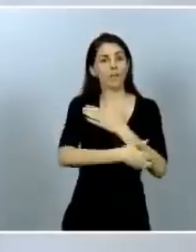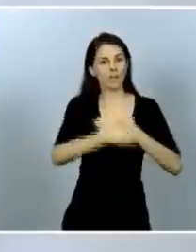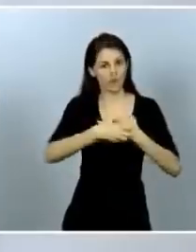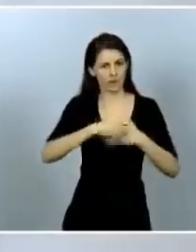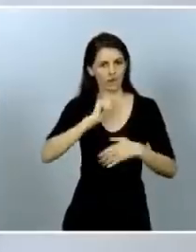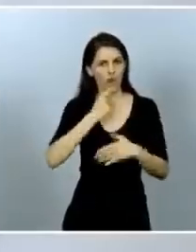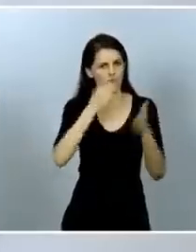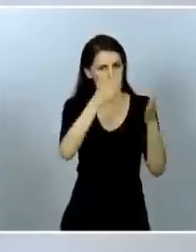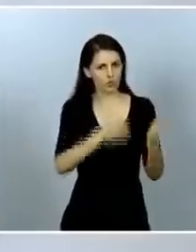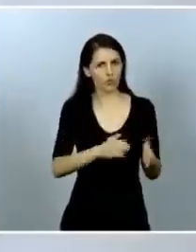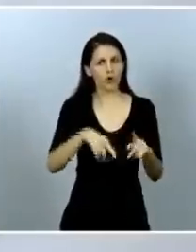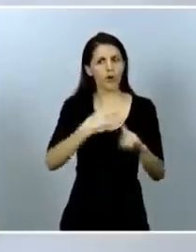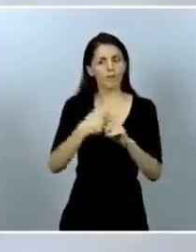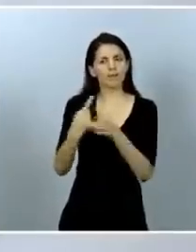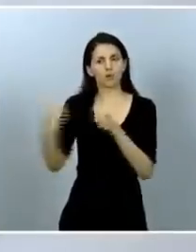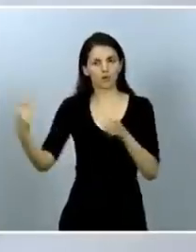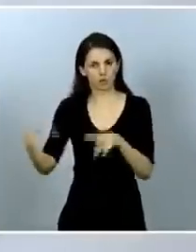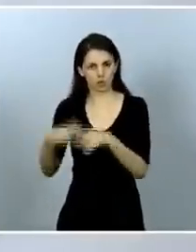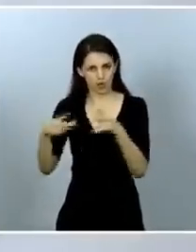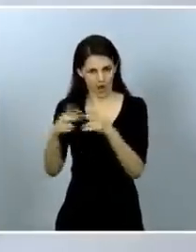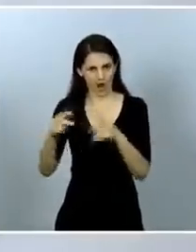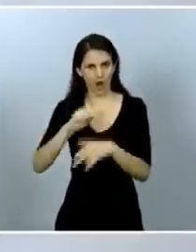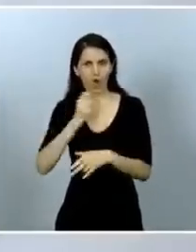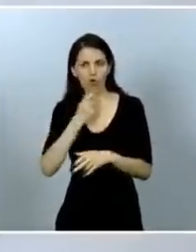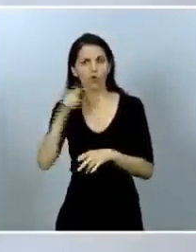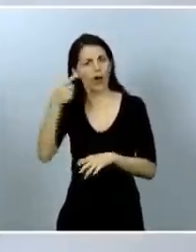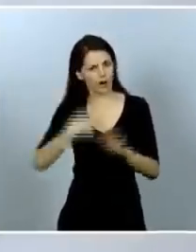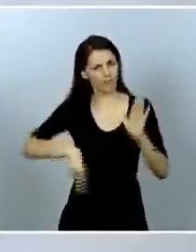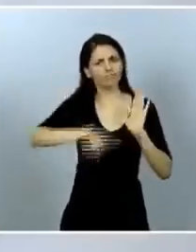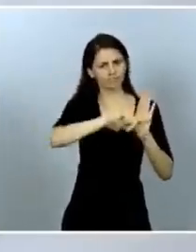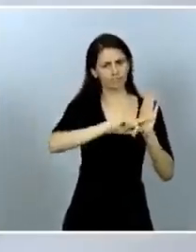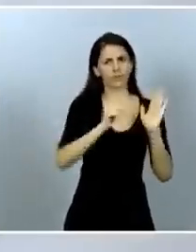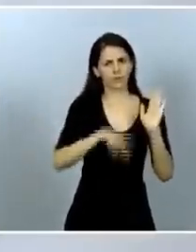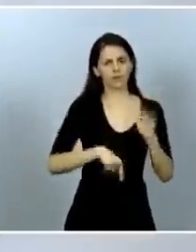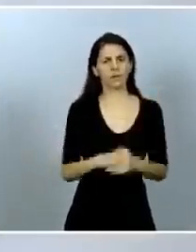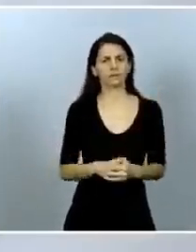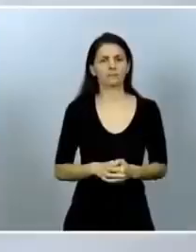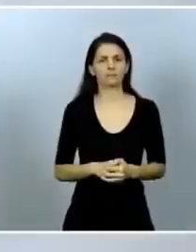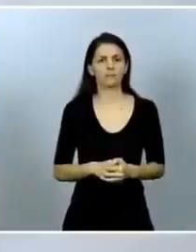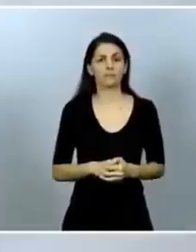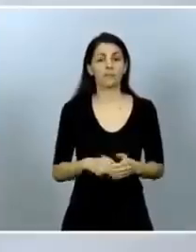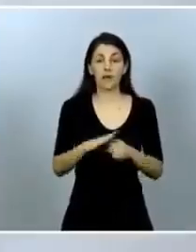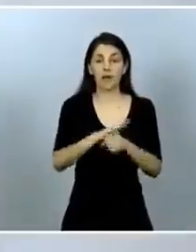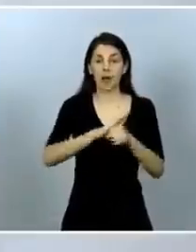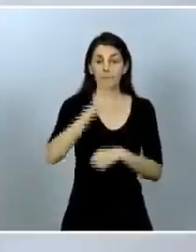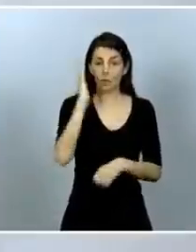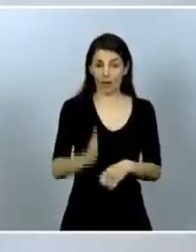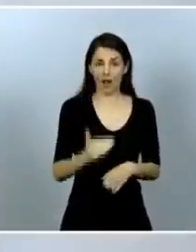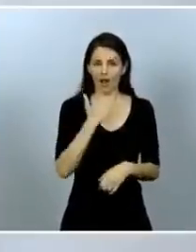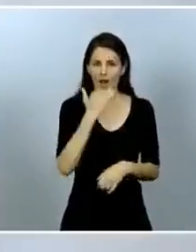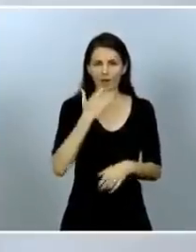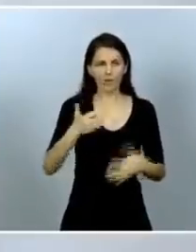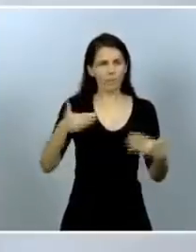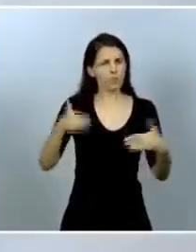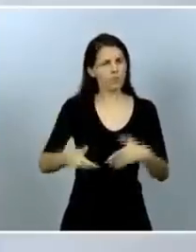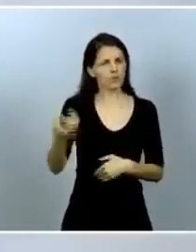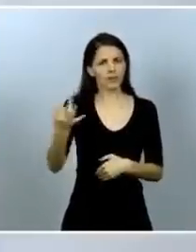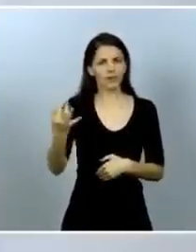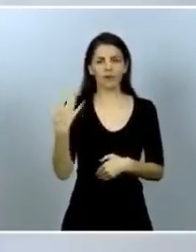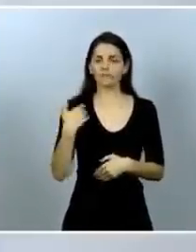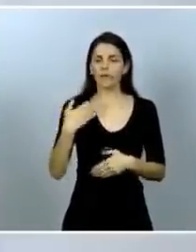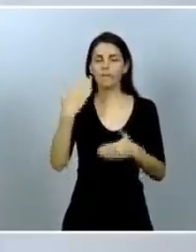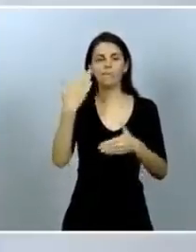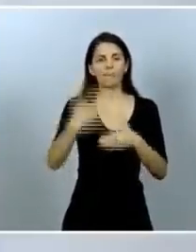estos tipos penales. Uno de los aspectos claves también en el ámbito penal, y esto era crucial, era cambiar los plazos de prescripción.